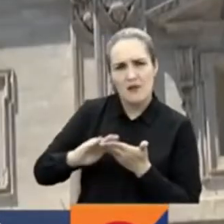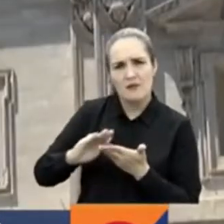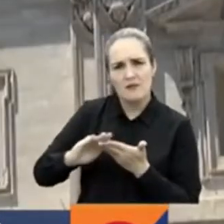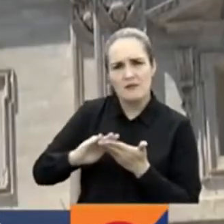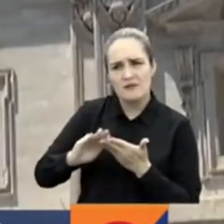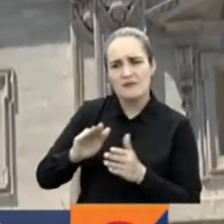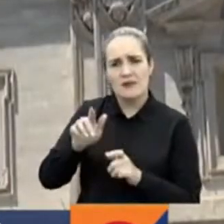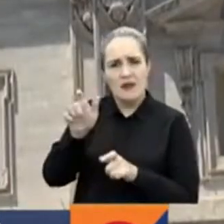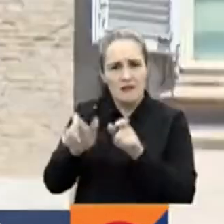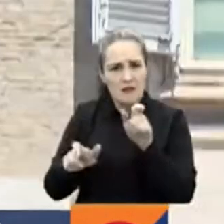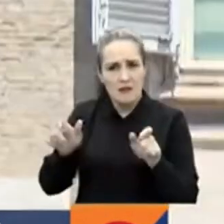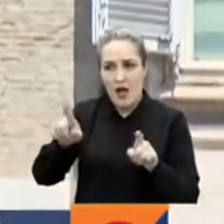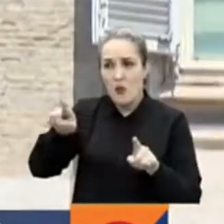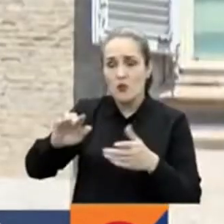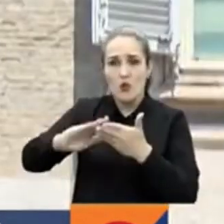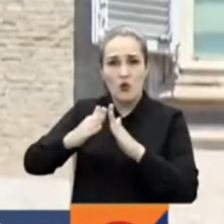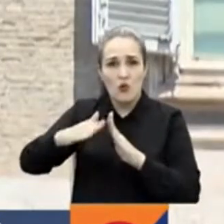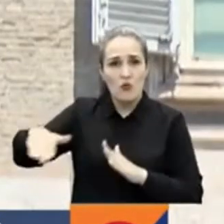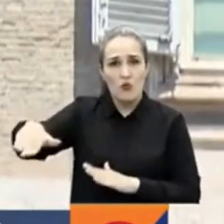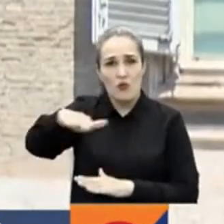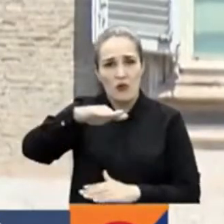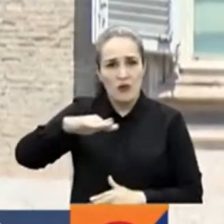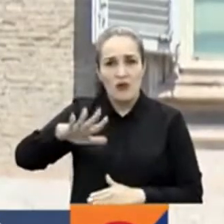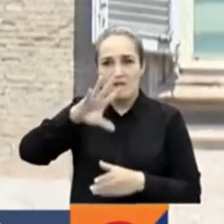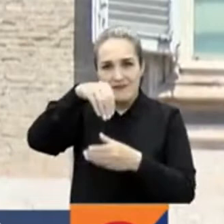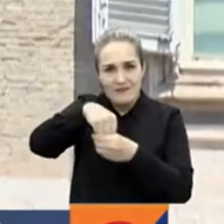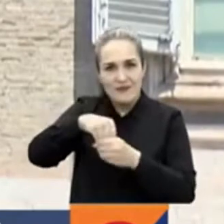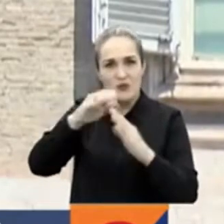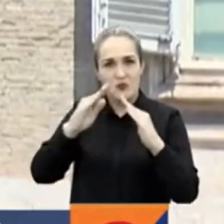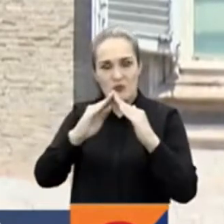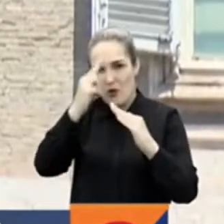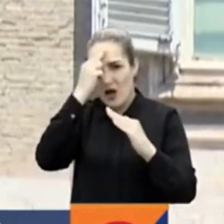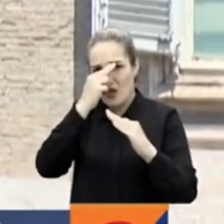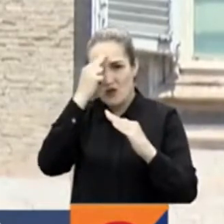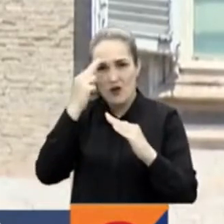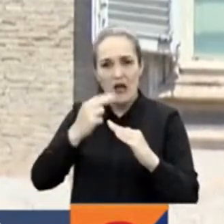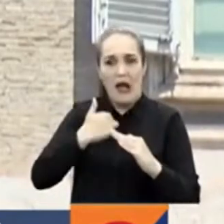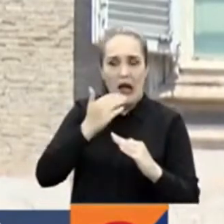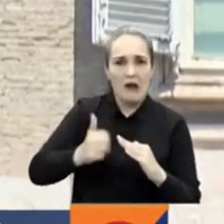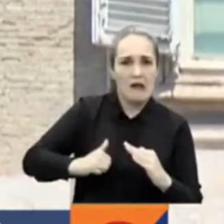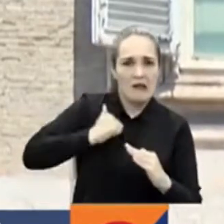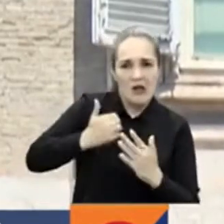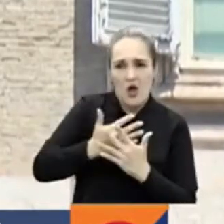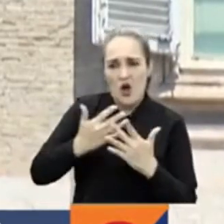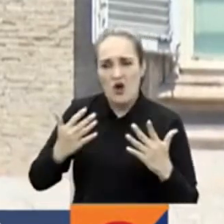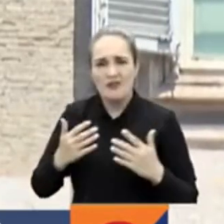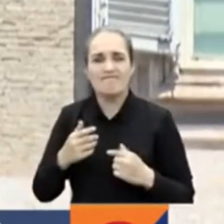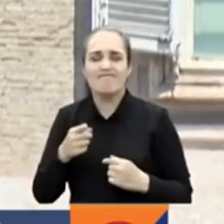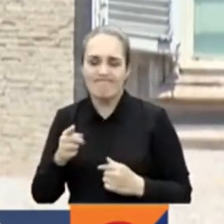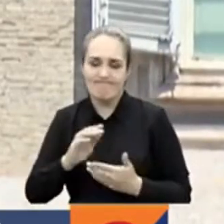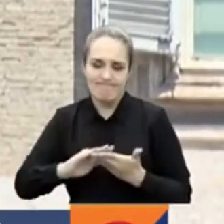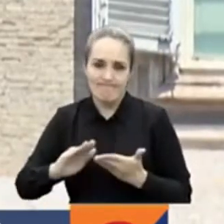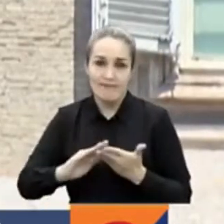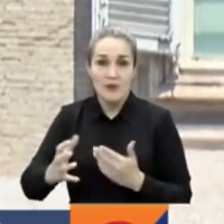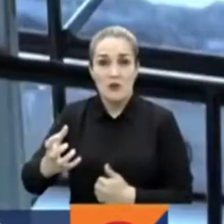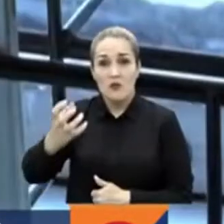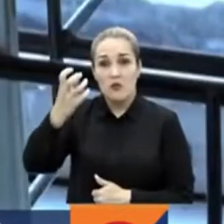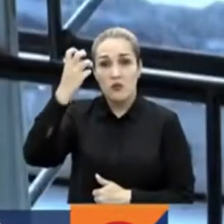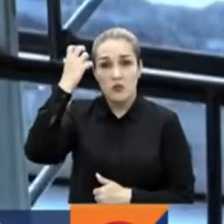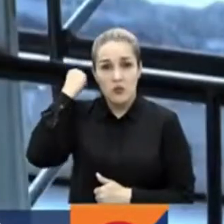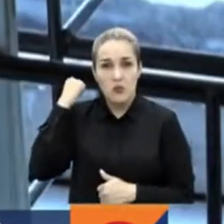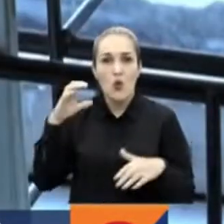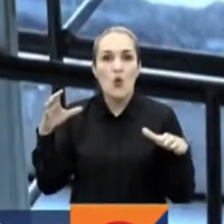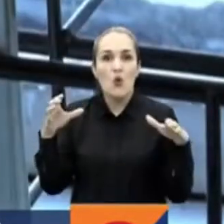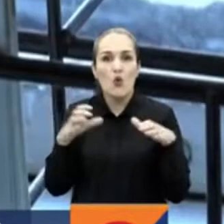contra poblaciones autóctonas en los internados católicos. Allí se dirigirá a los pueblos amerindios ancestrales luego